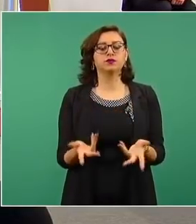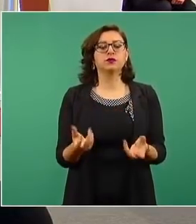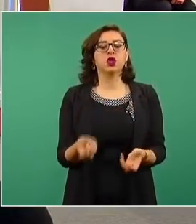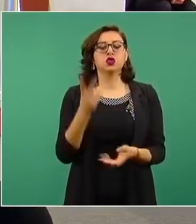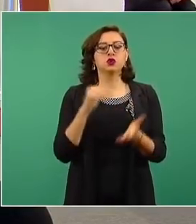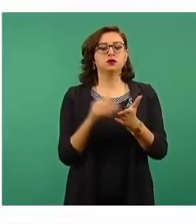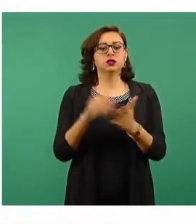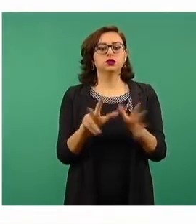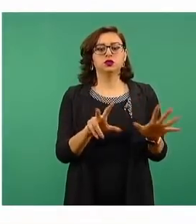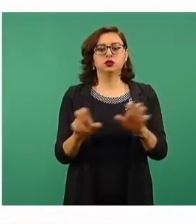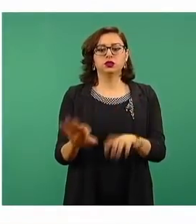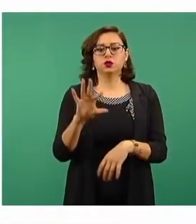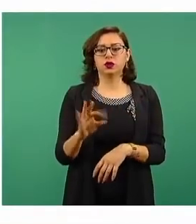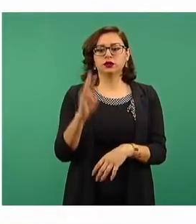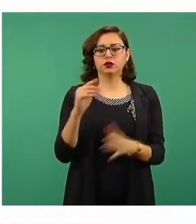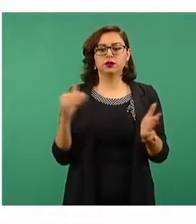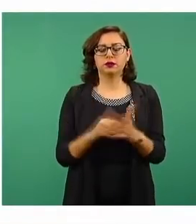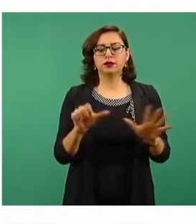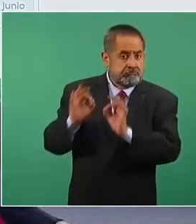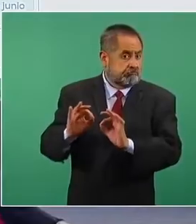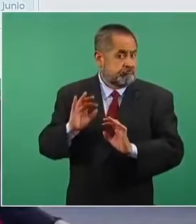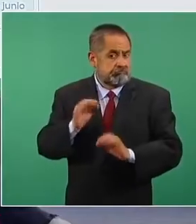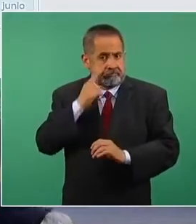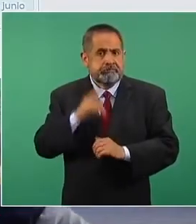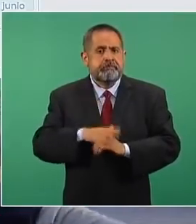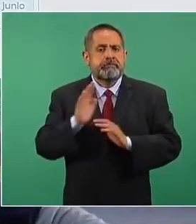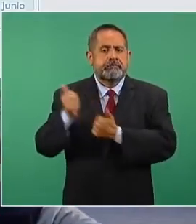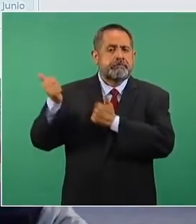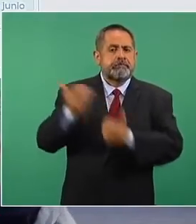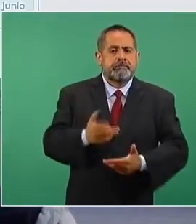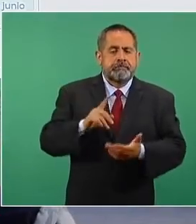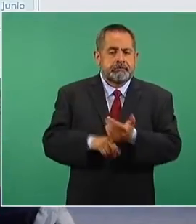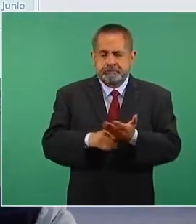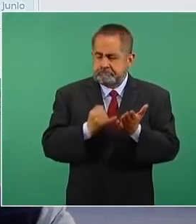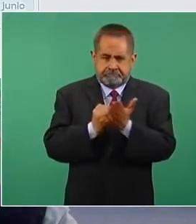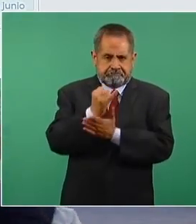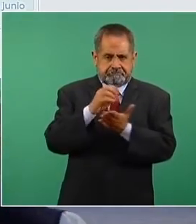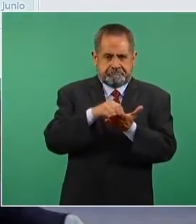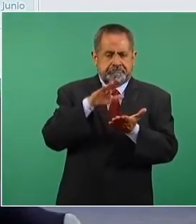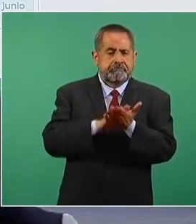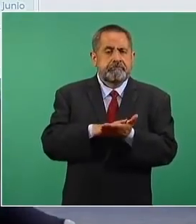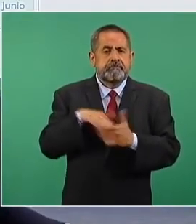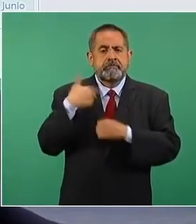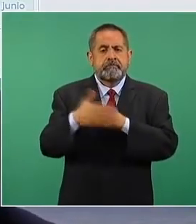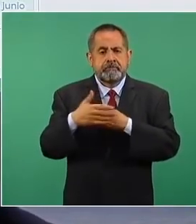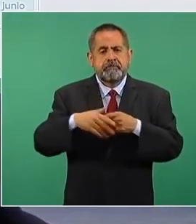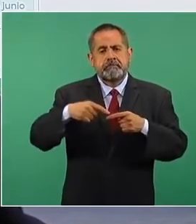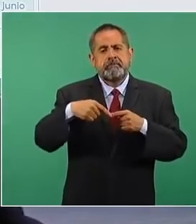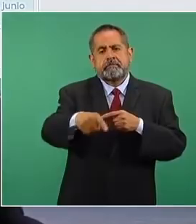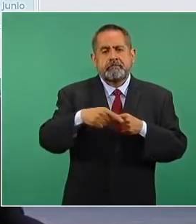630 dosis aplicadas. Recibimos ya la confirmación de que tendremos